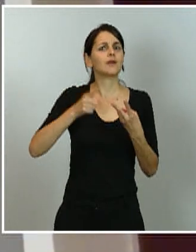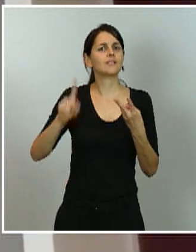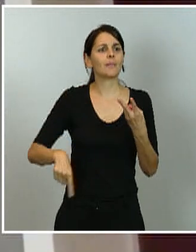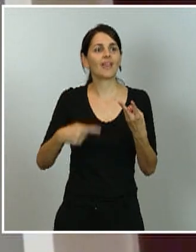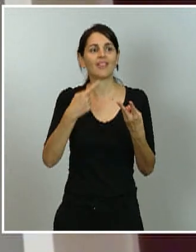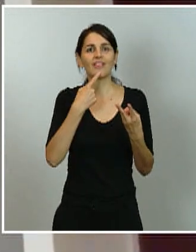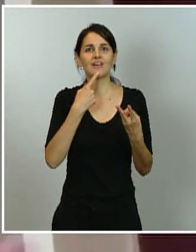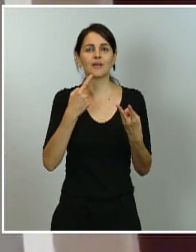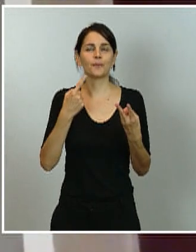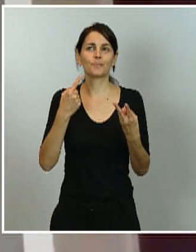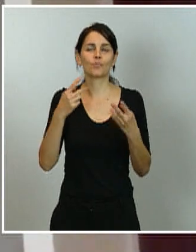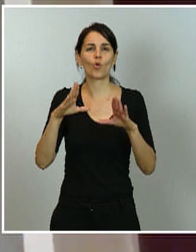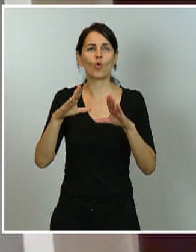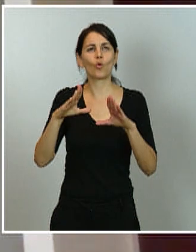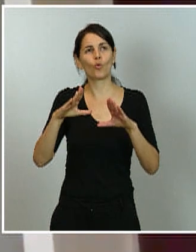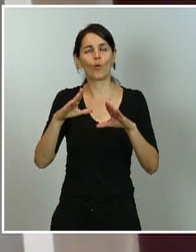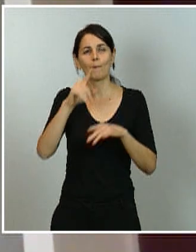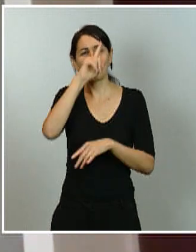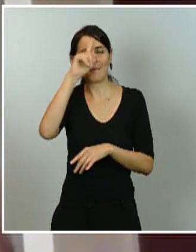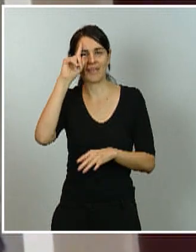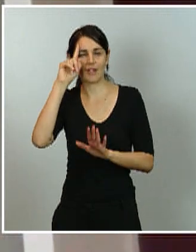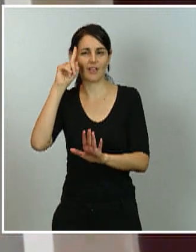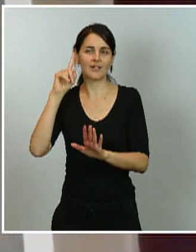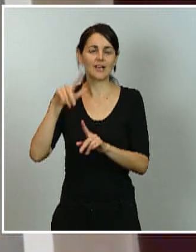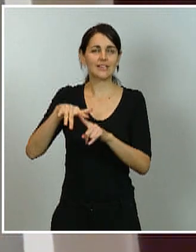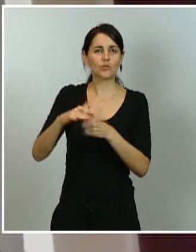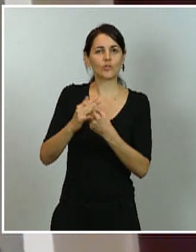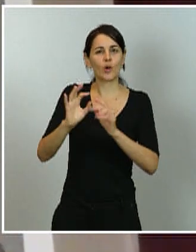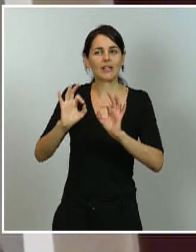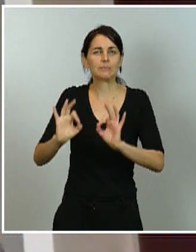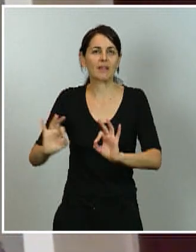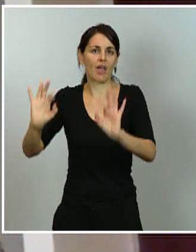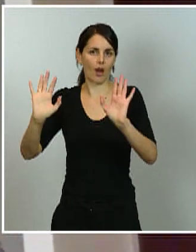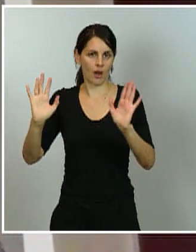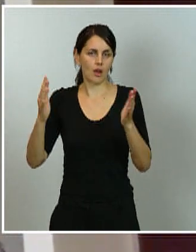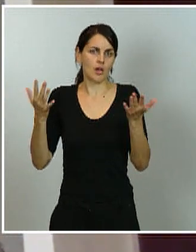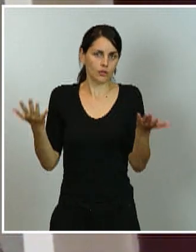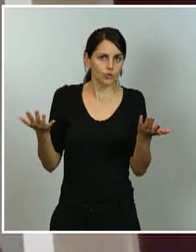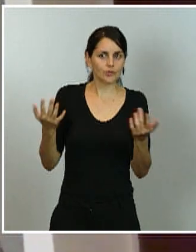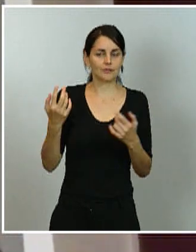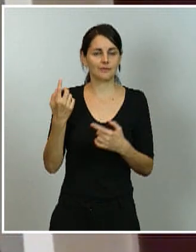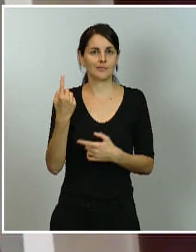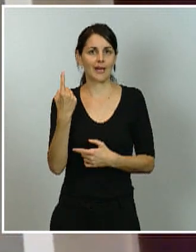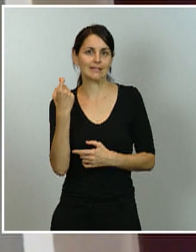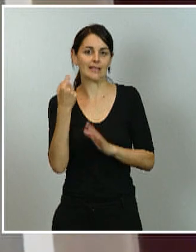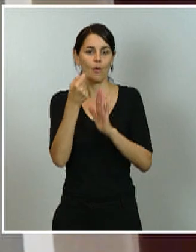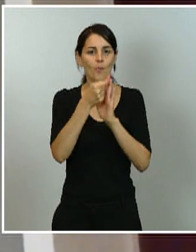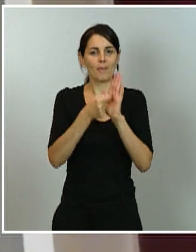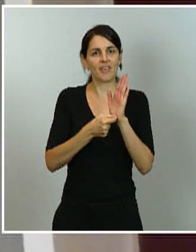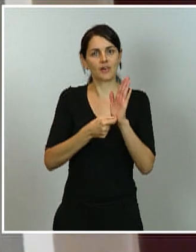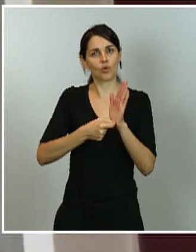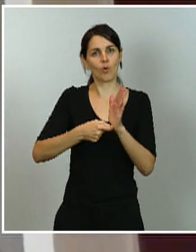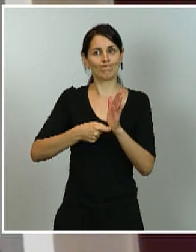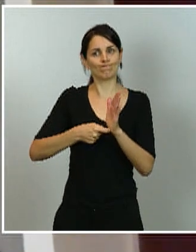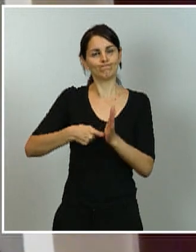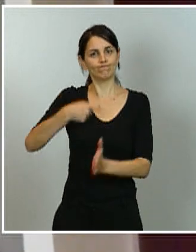circunstancias especiales por las que requiere unas medidas más drásticas. ¿Qué